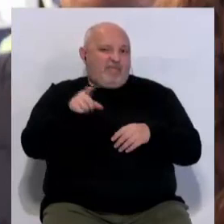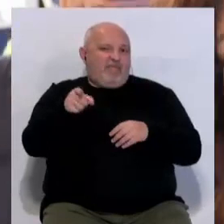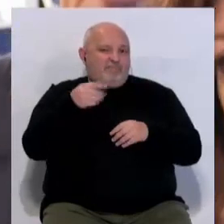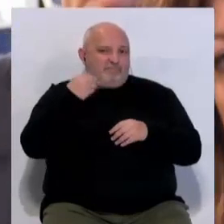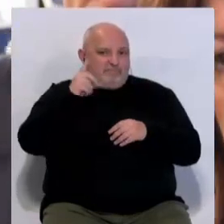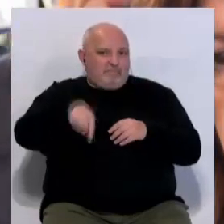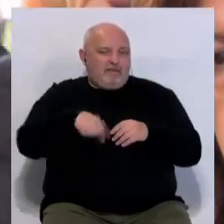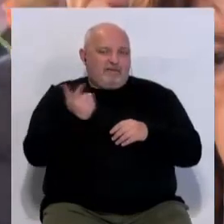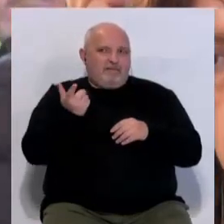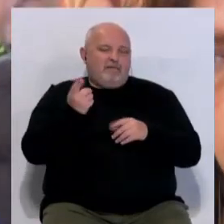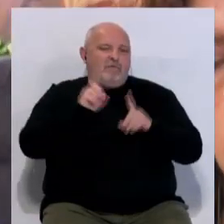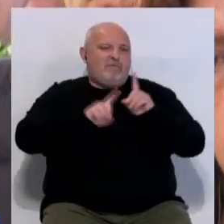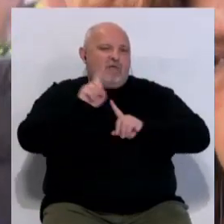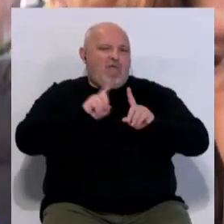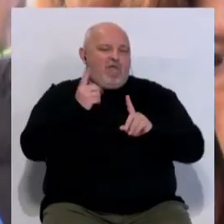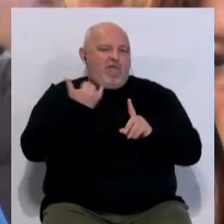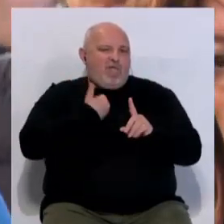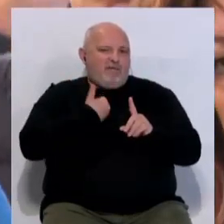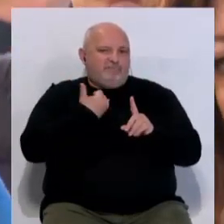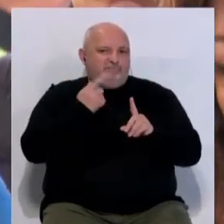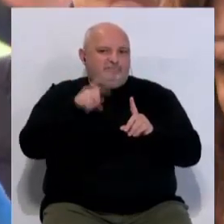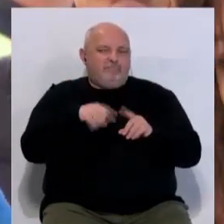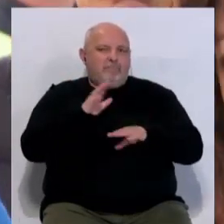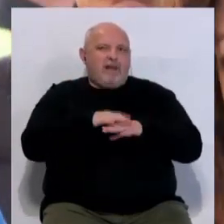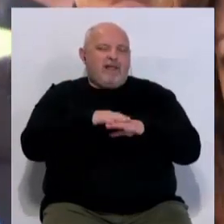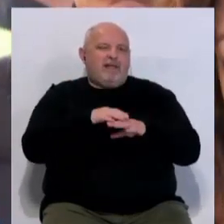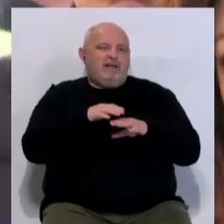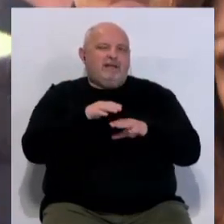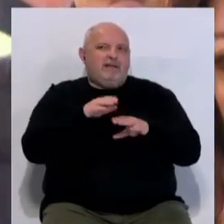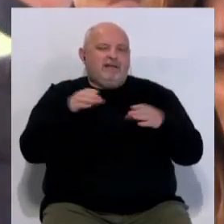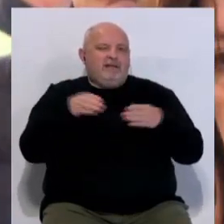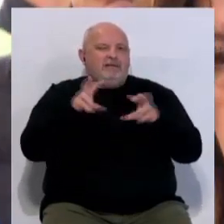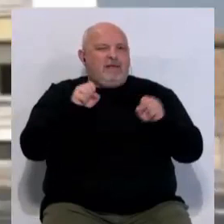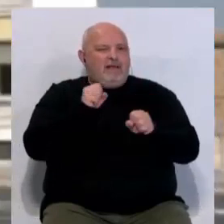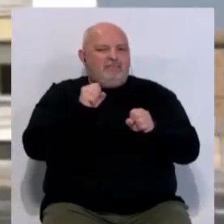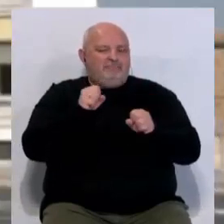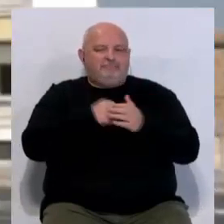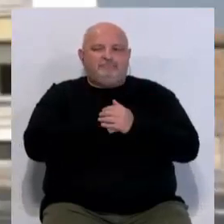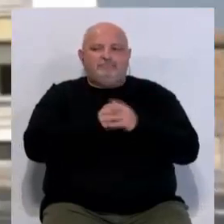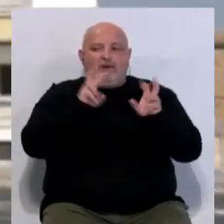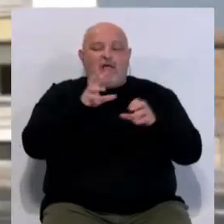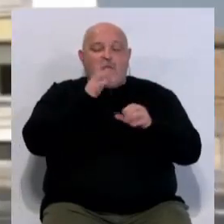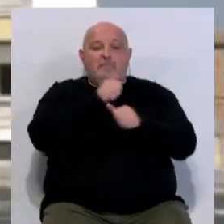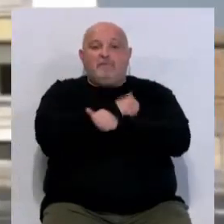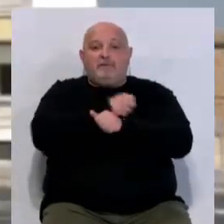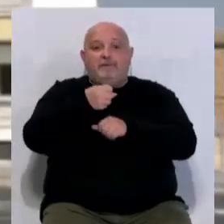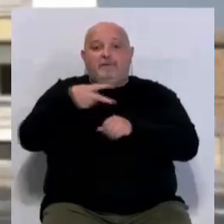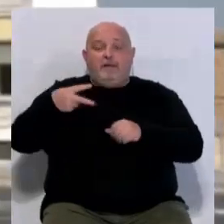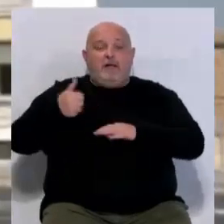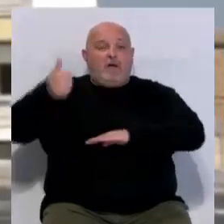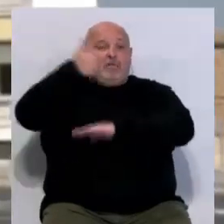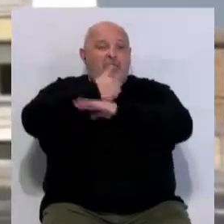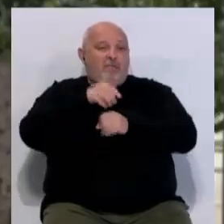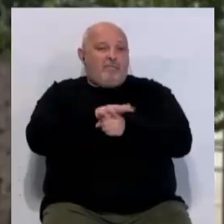con los problemas que tenemos con el tema laboral. El caso queda ahora pendiente de que la audiencia